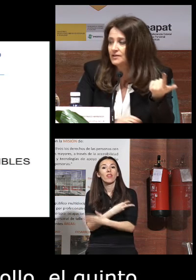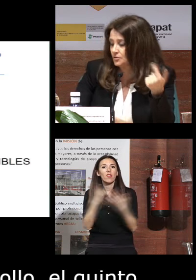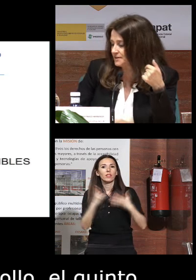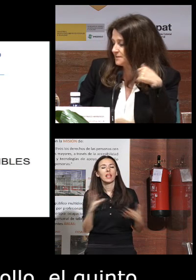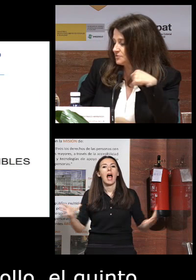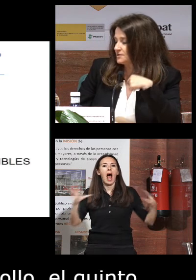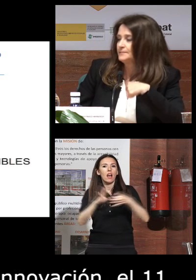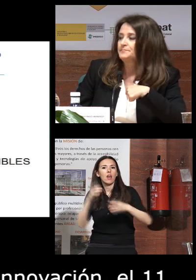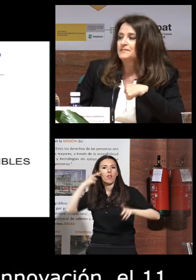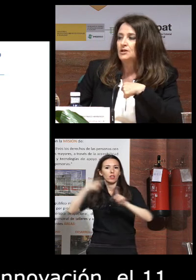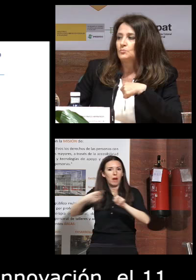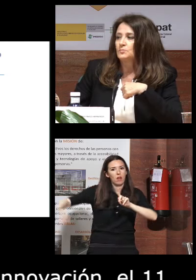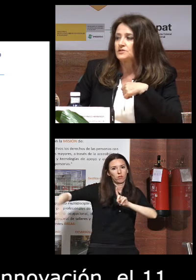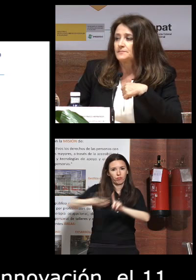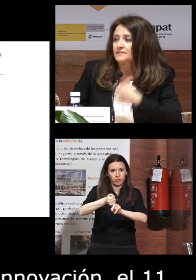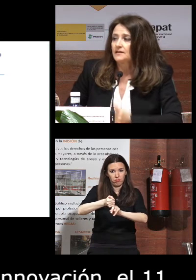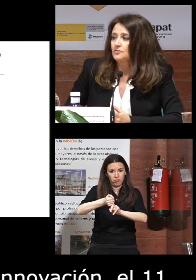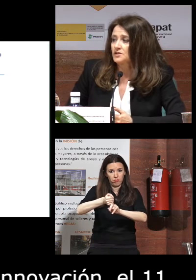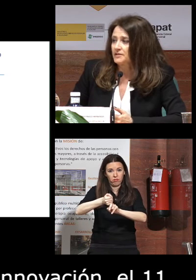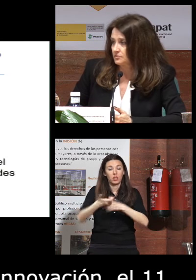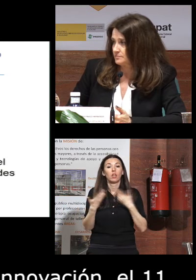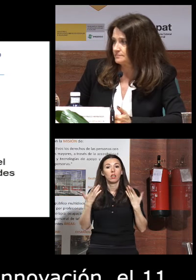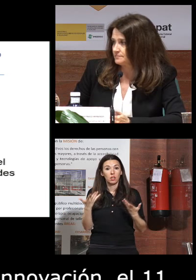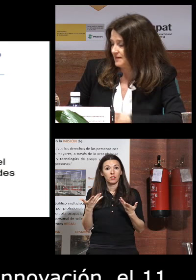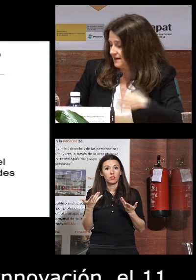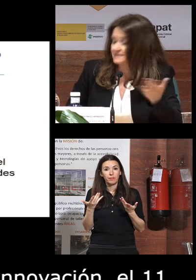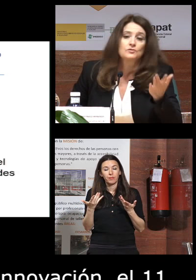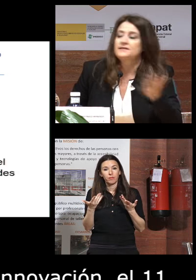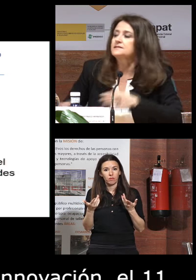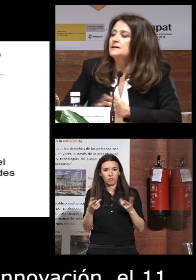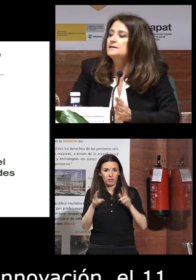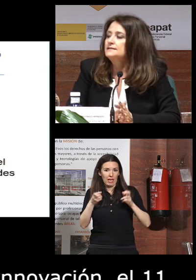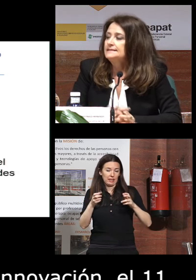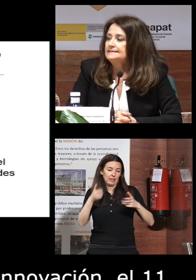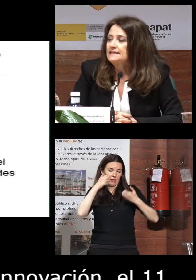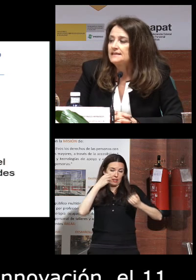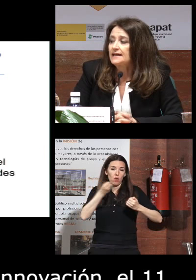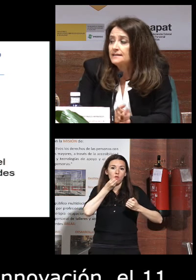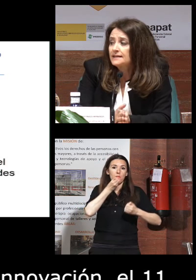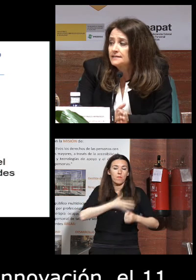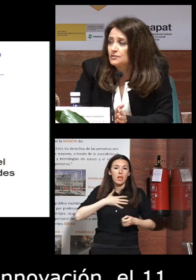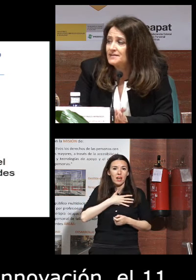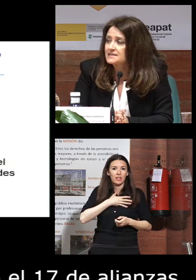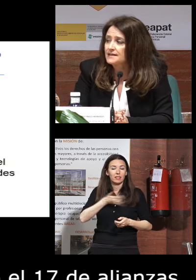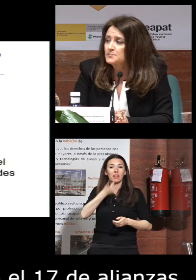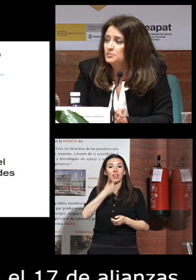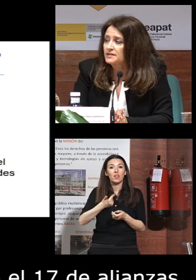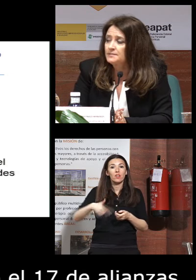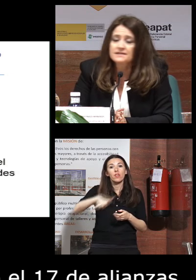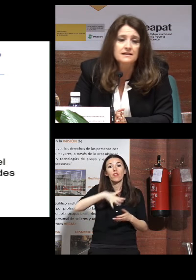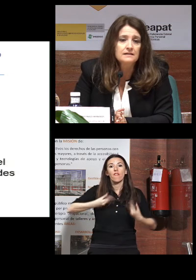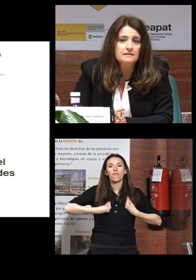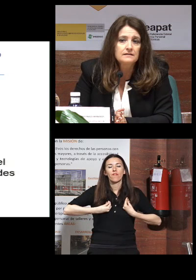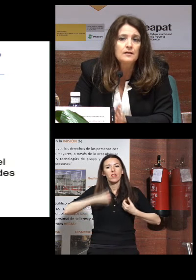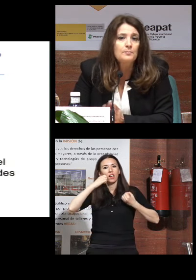para lograr objetivos bueno pues con respecto a salud y bienestar dice garantizar una vida sana y promover